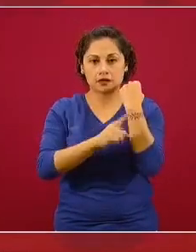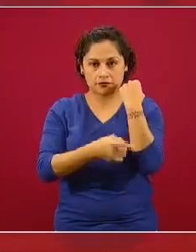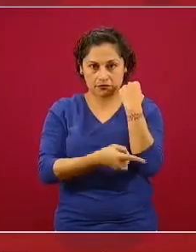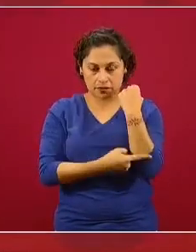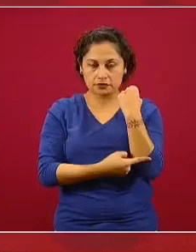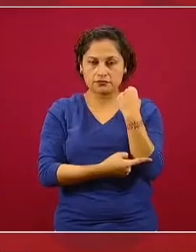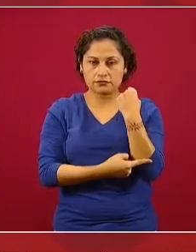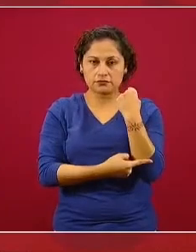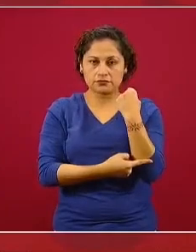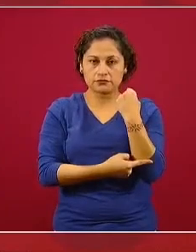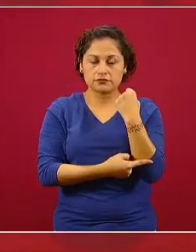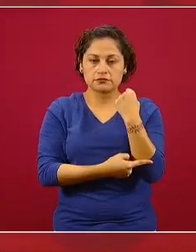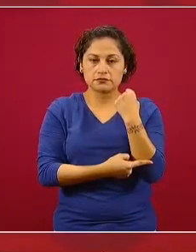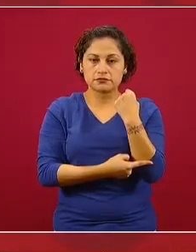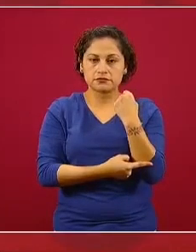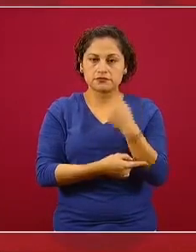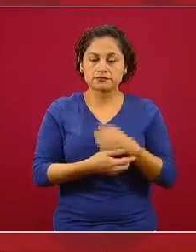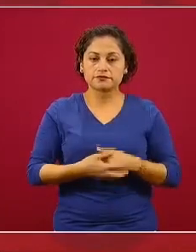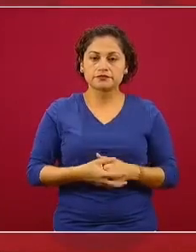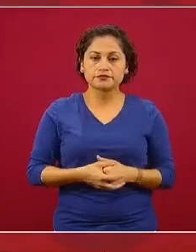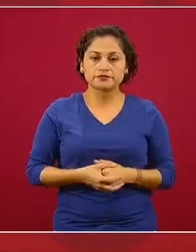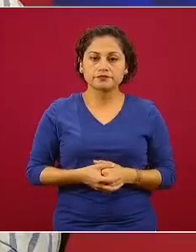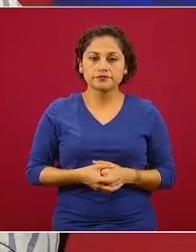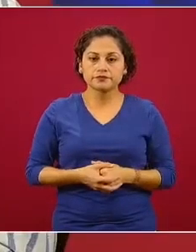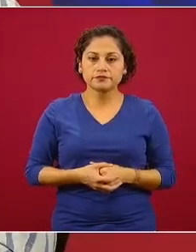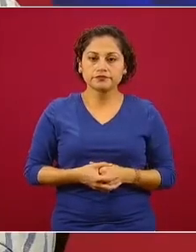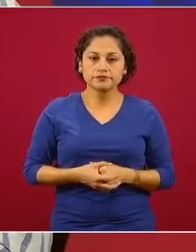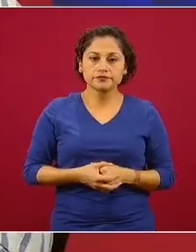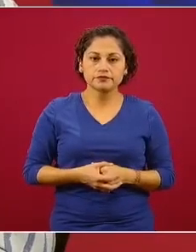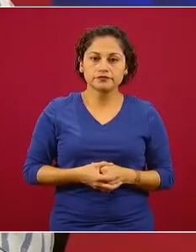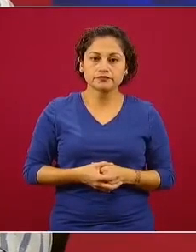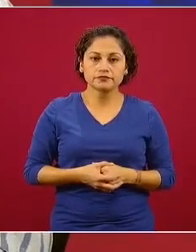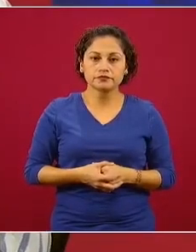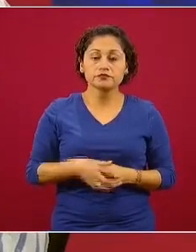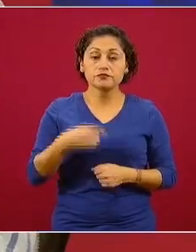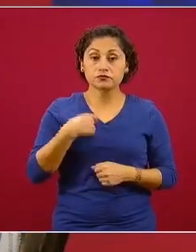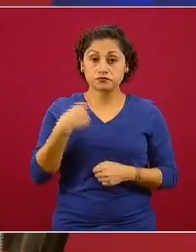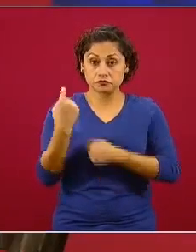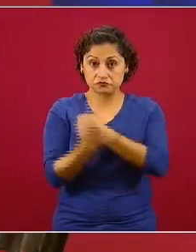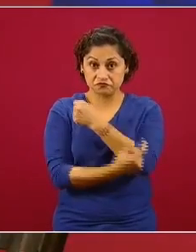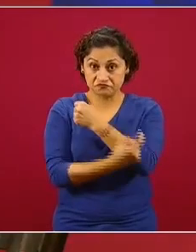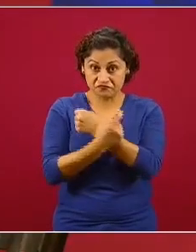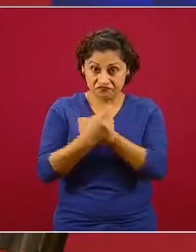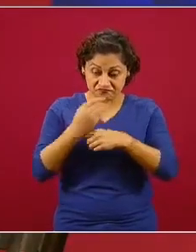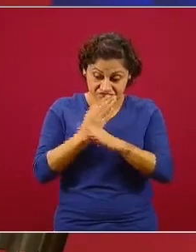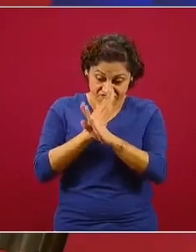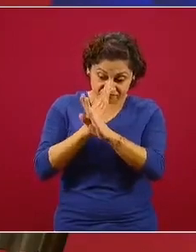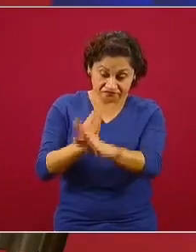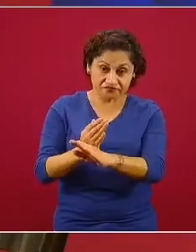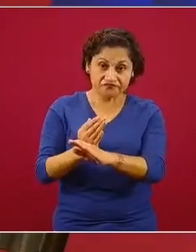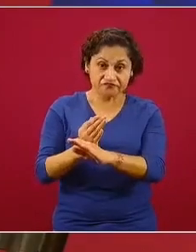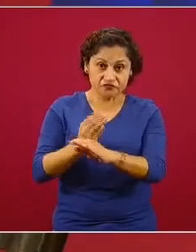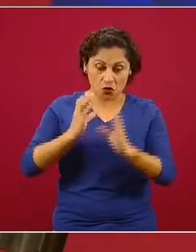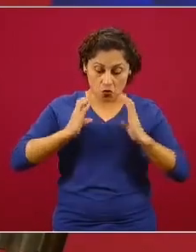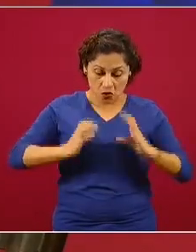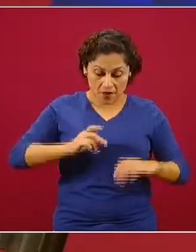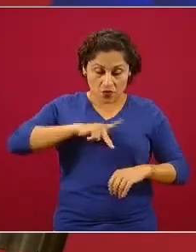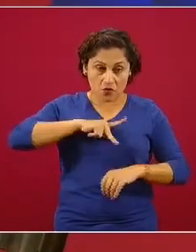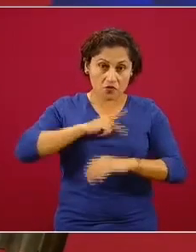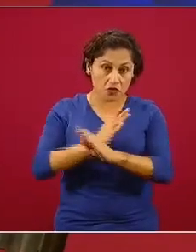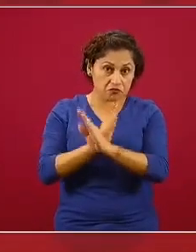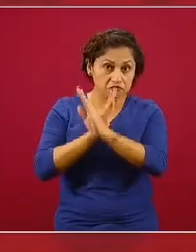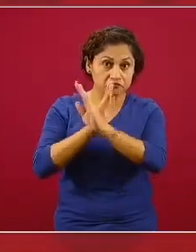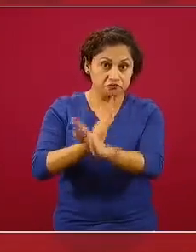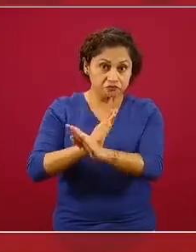está embarazada, puede transferir los anticuerpos a través de la placenta, estos circulan en la